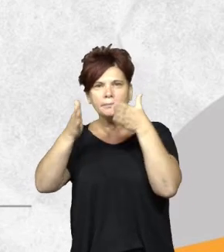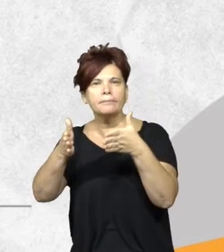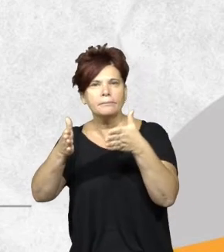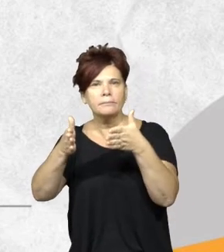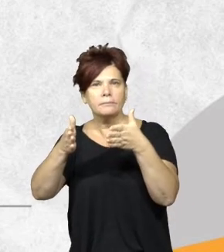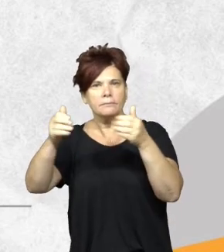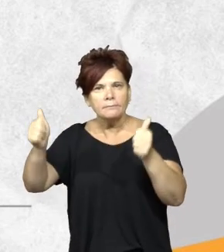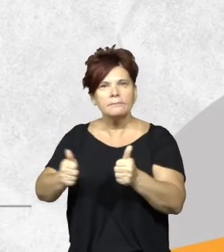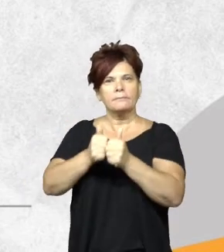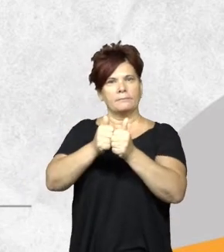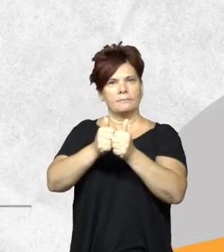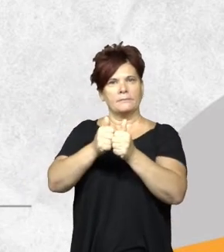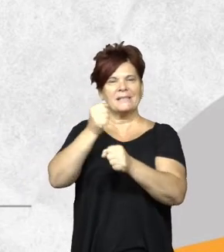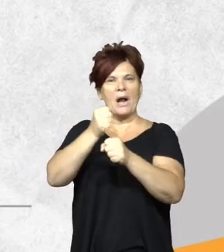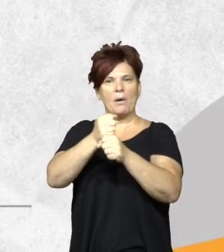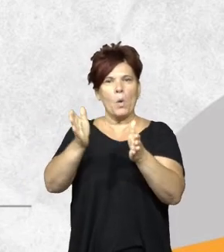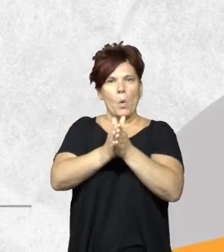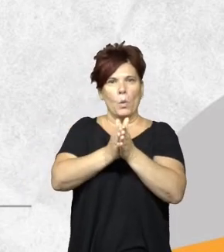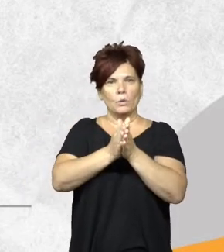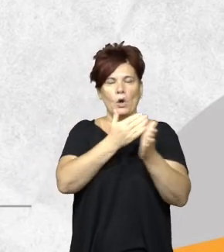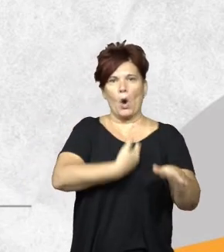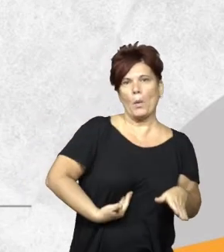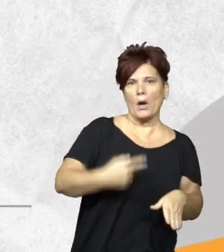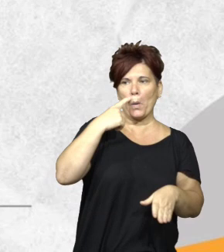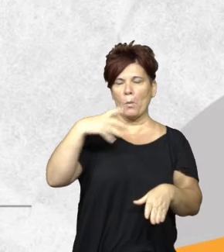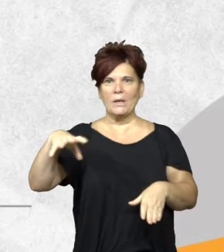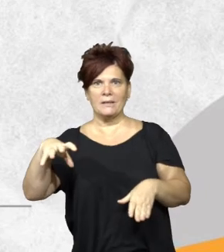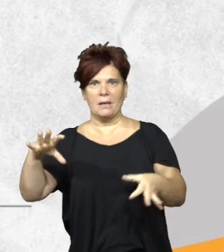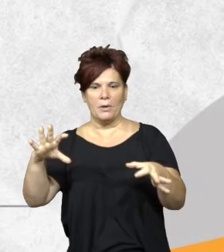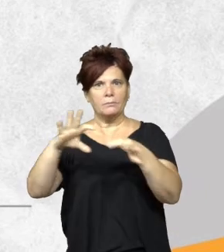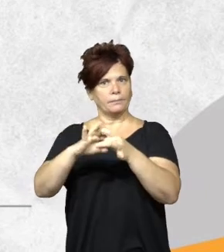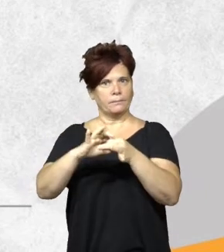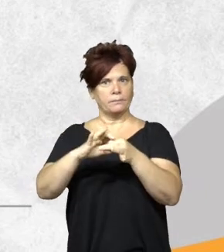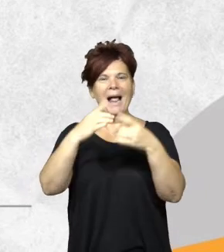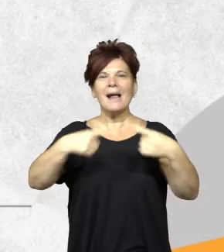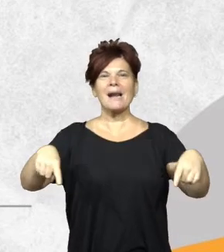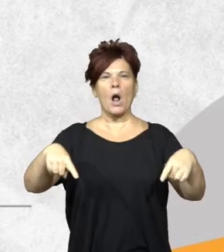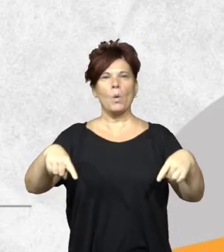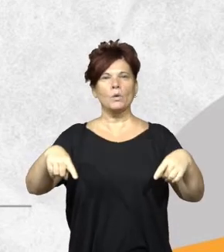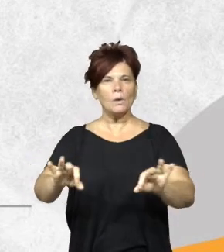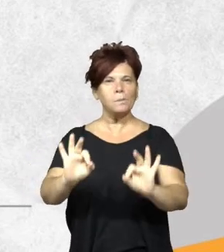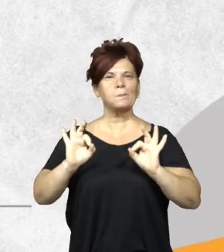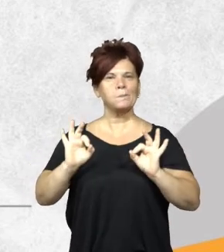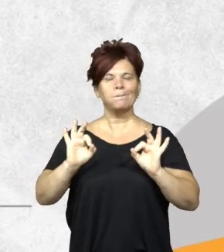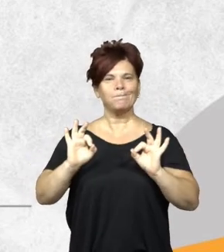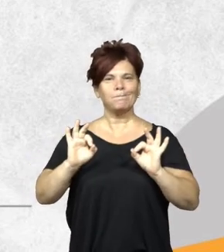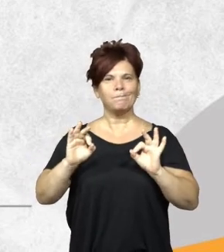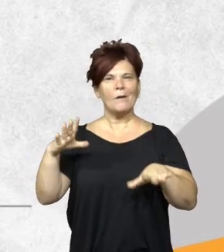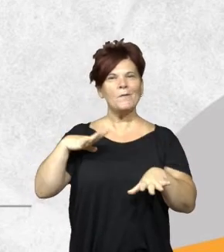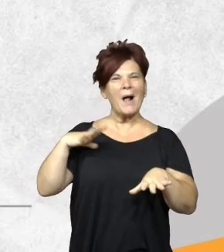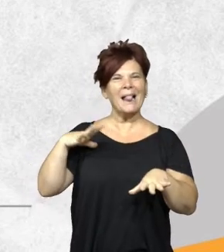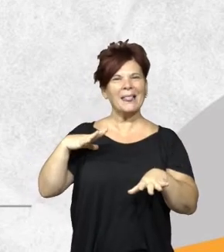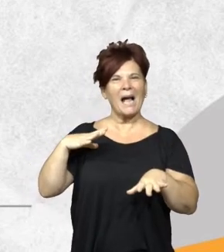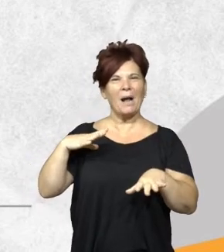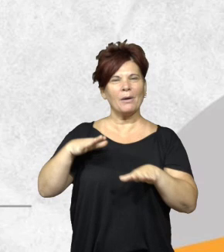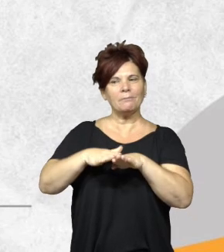-gestión provincia-municipio. Entendiendo en su momento que los municipios no tenían los recursos suficientes y que siempre estaban como un paso